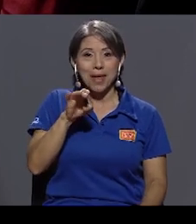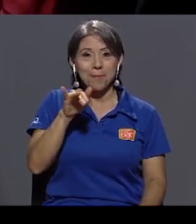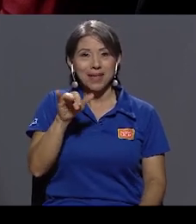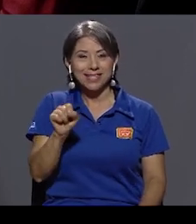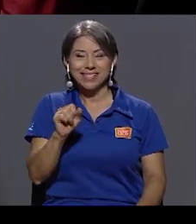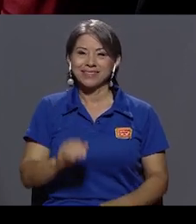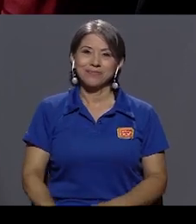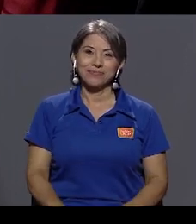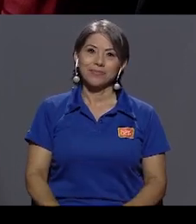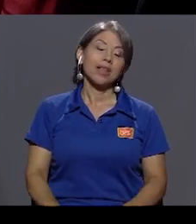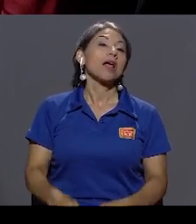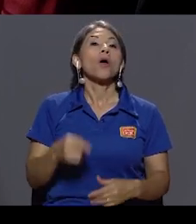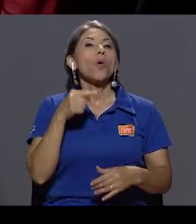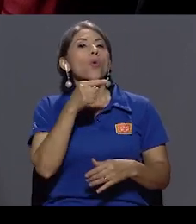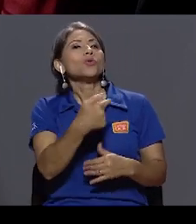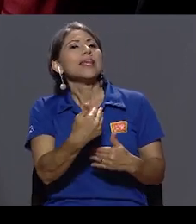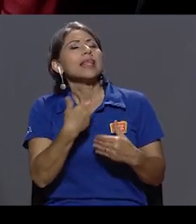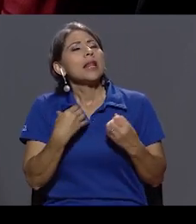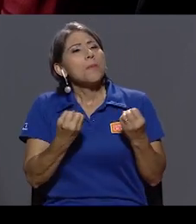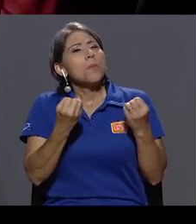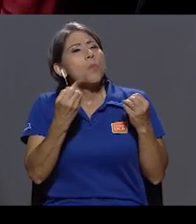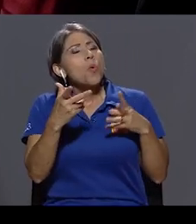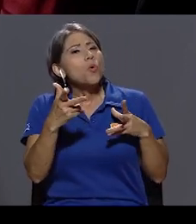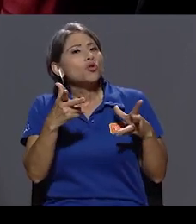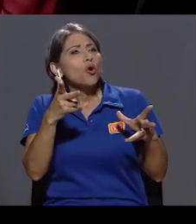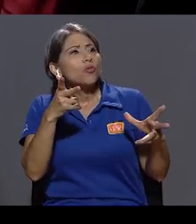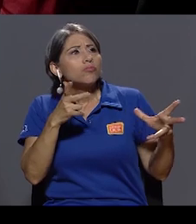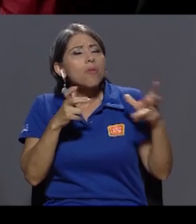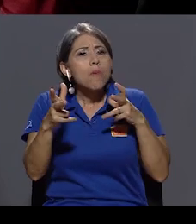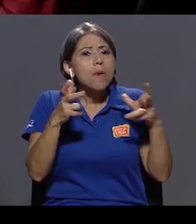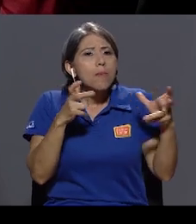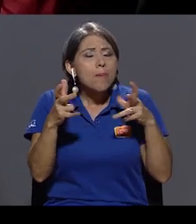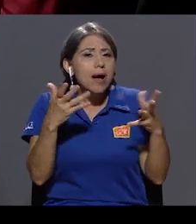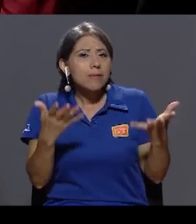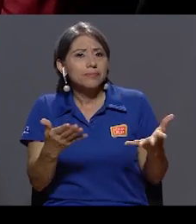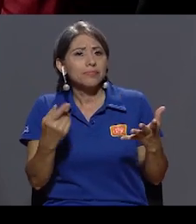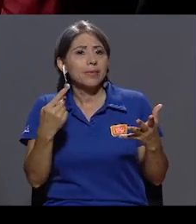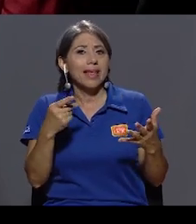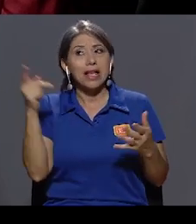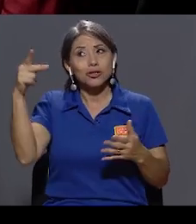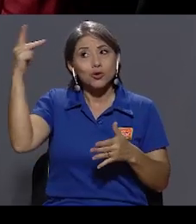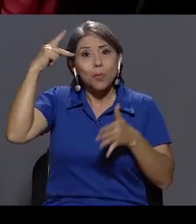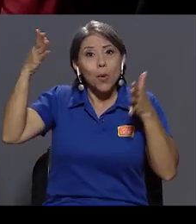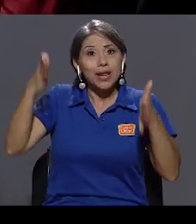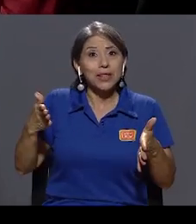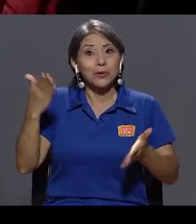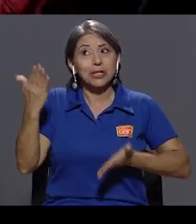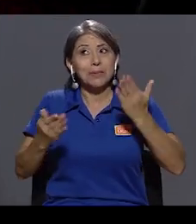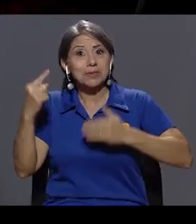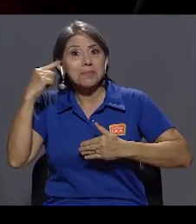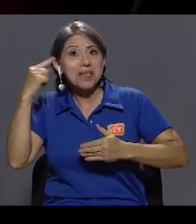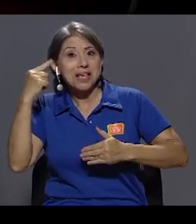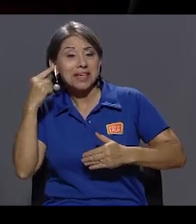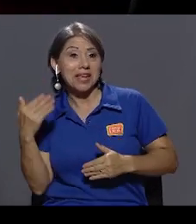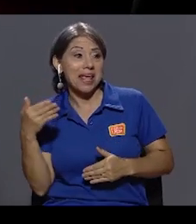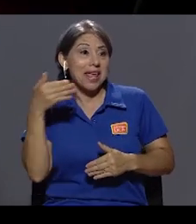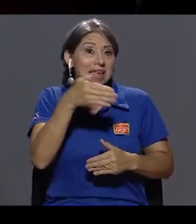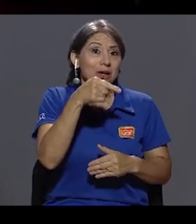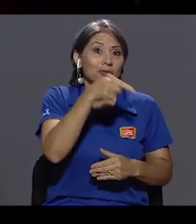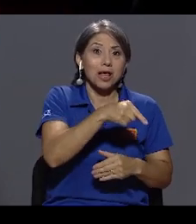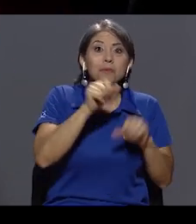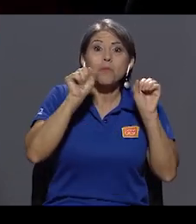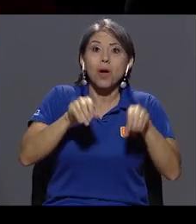¿Es el caldo de cultivo el rating que usted tiene para esos políticos que ven como tal vez una forma exponencial de algún modo